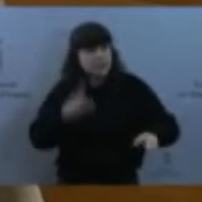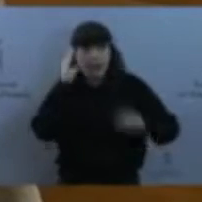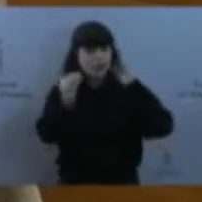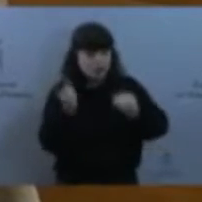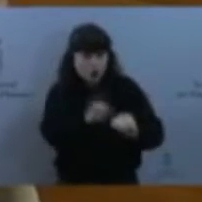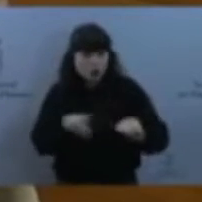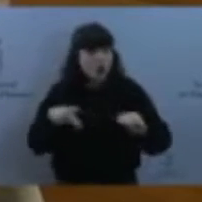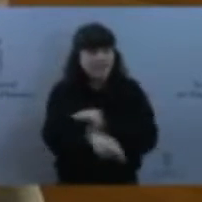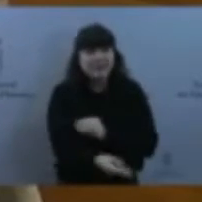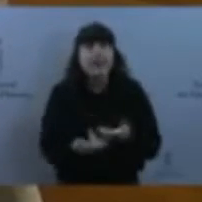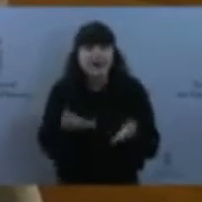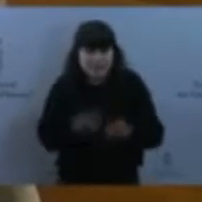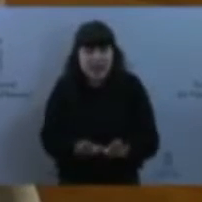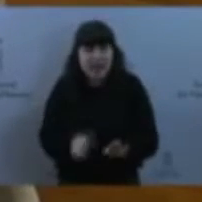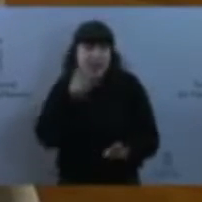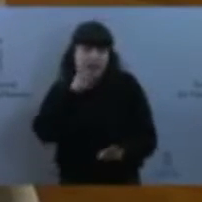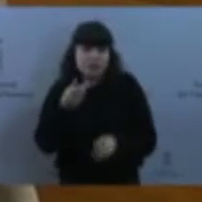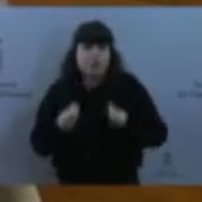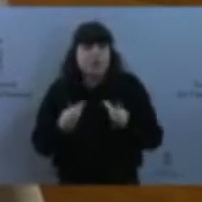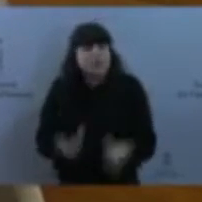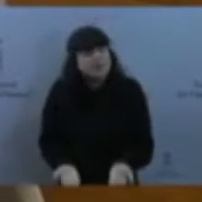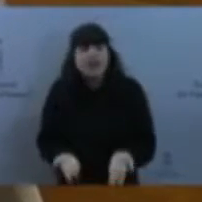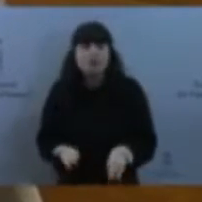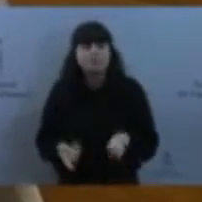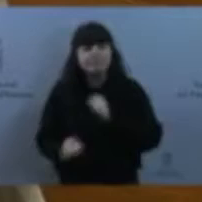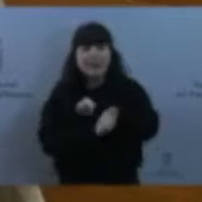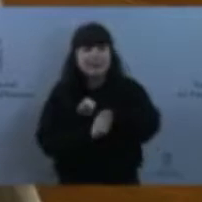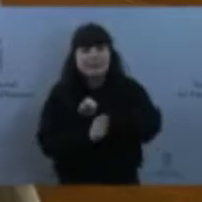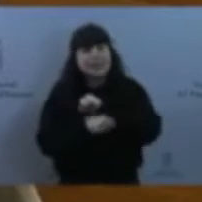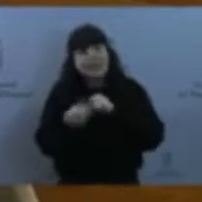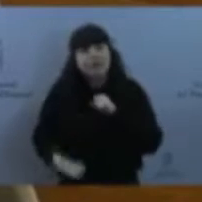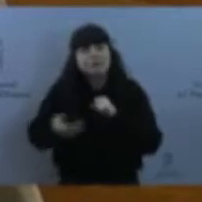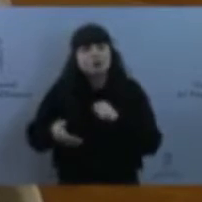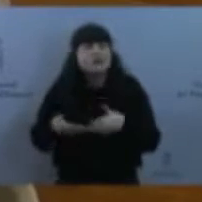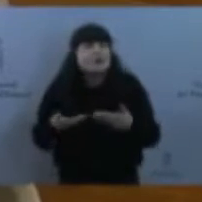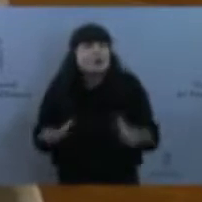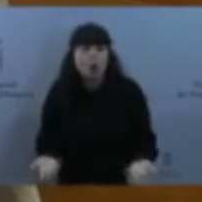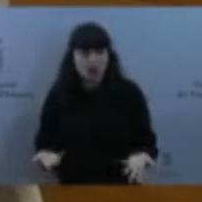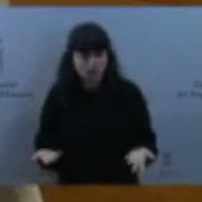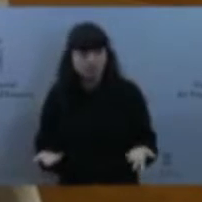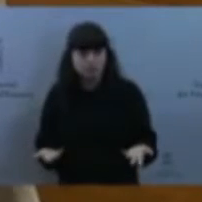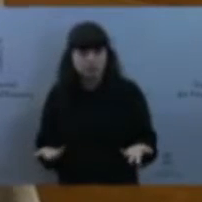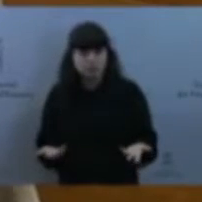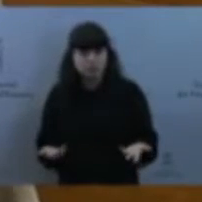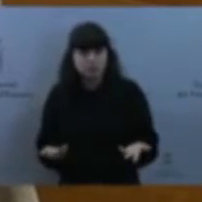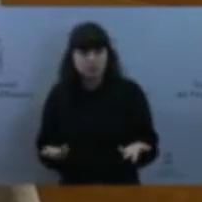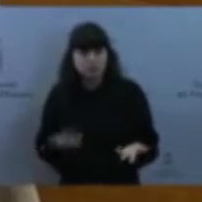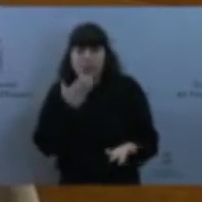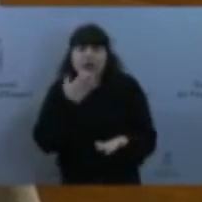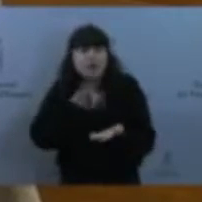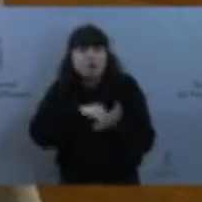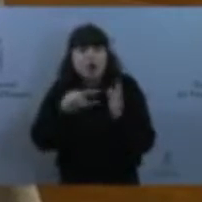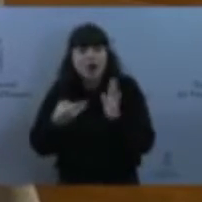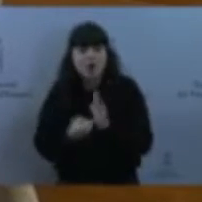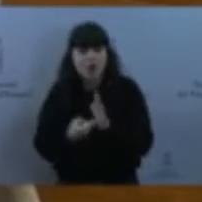estratégico entra, por ejemplo, este proyecto de esta pista en concreto? ¿Para un